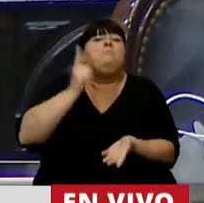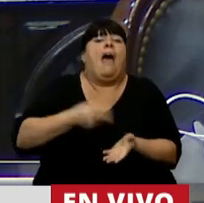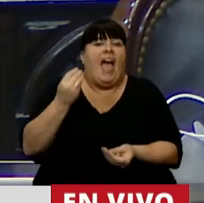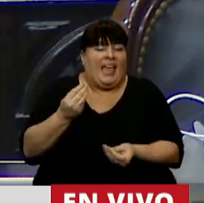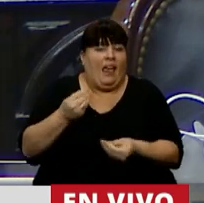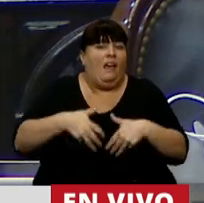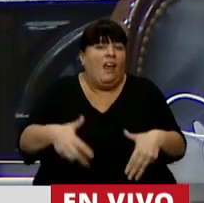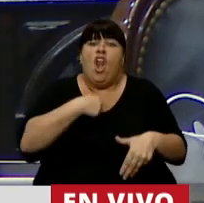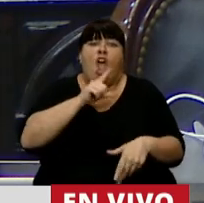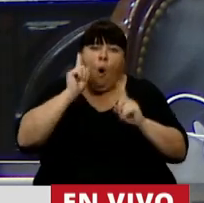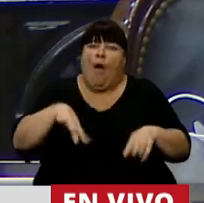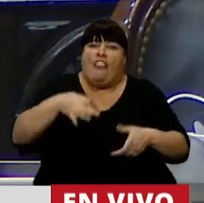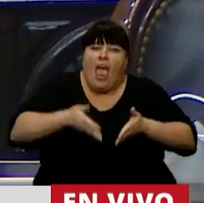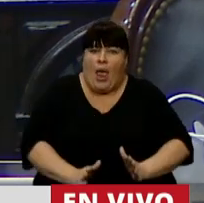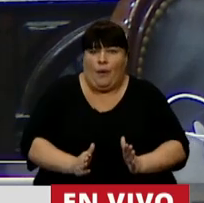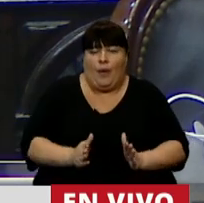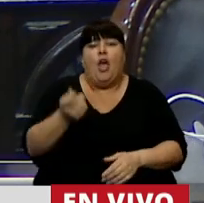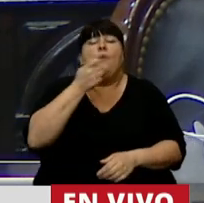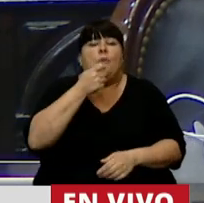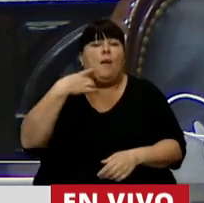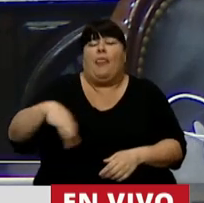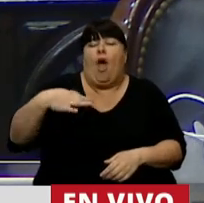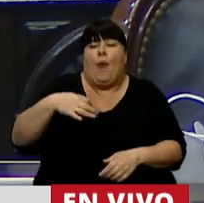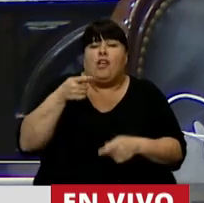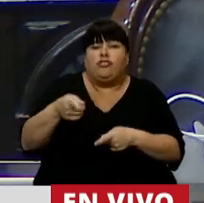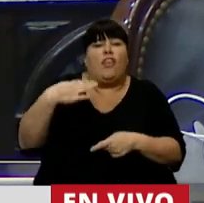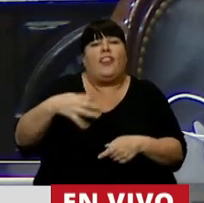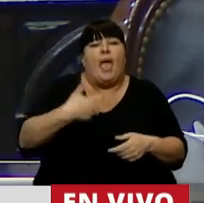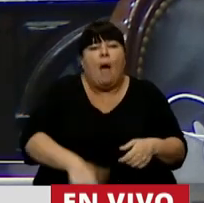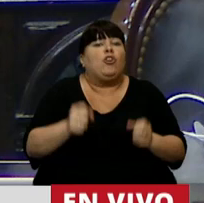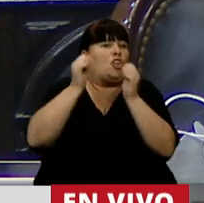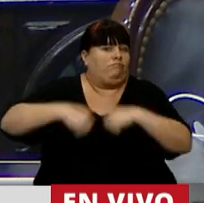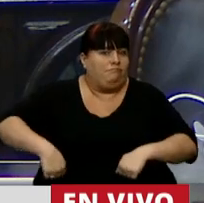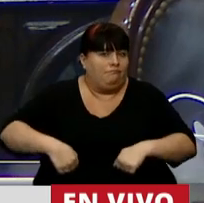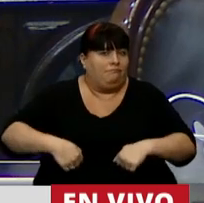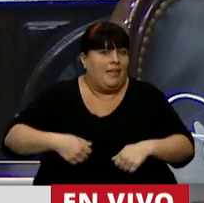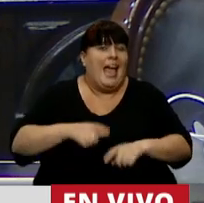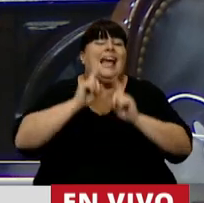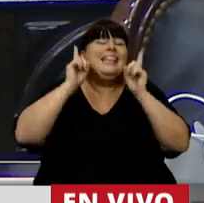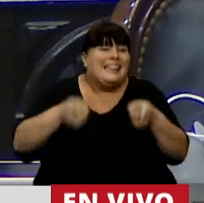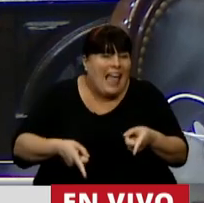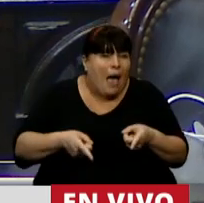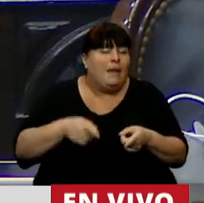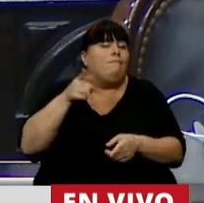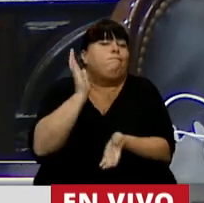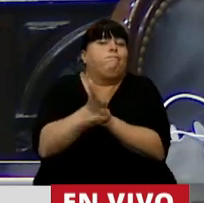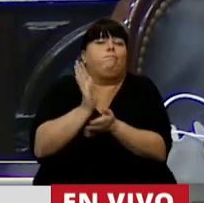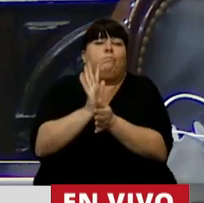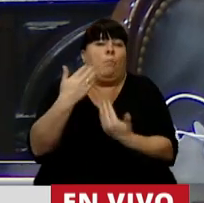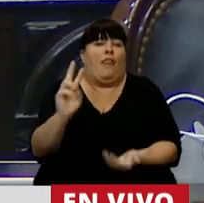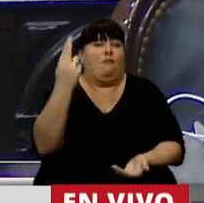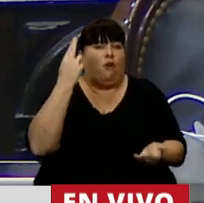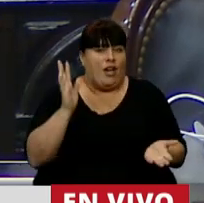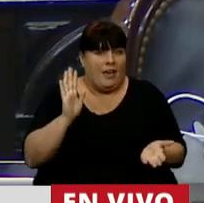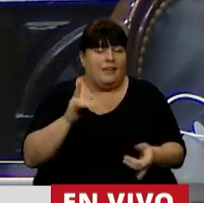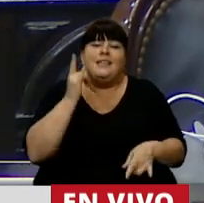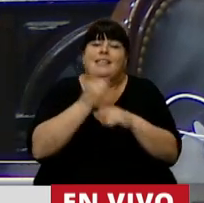una maternidad no deseada. Por ejemplo, las obliga a un aborto clandestino. Y como si fuera poco, las condena a muerte.